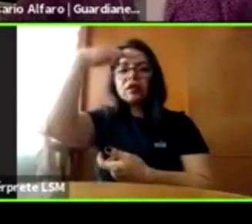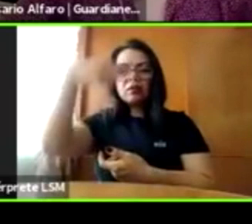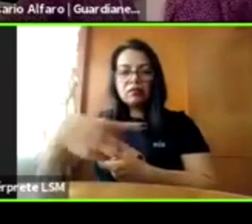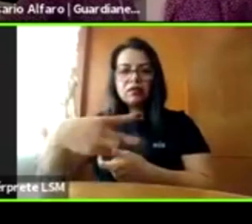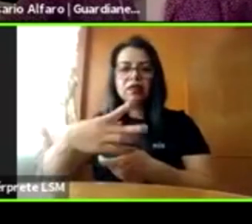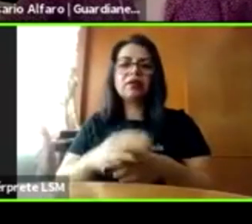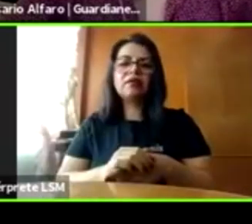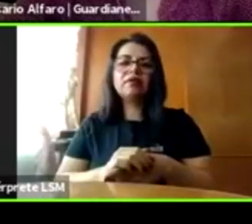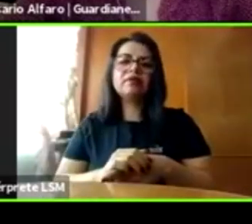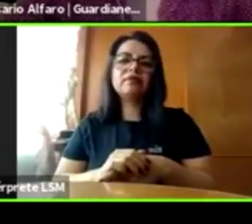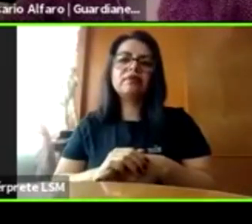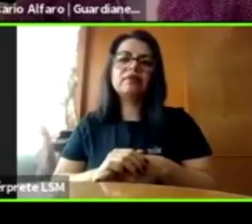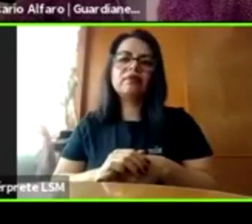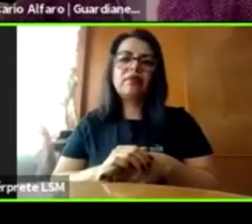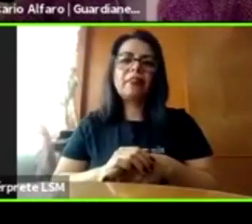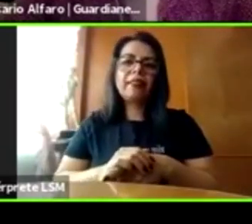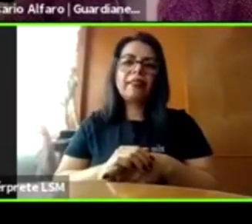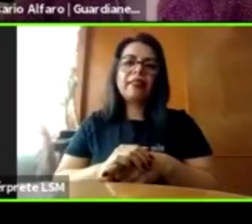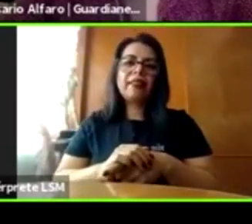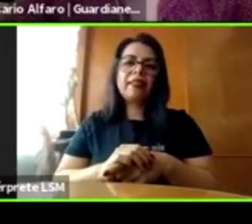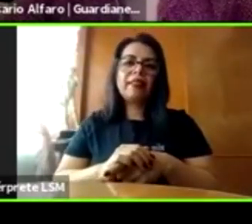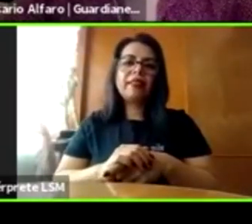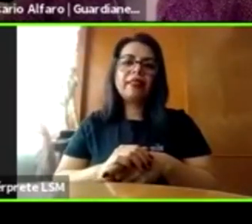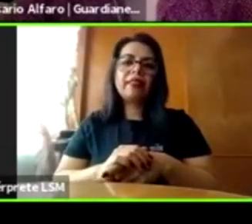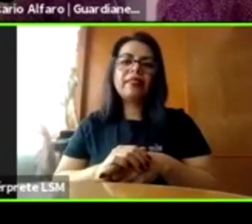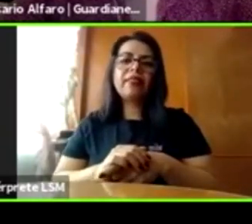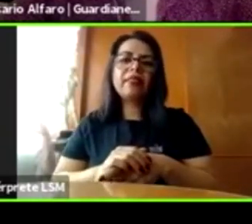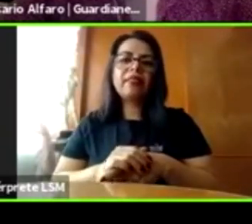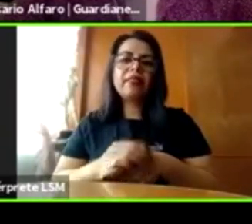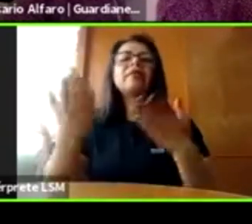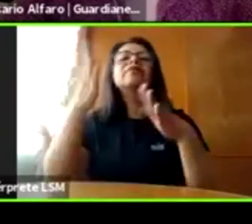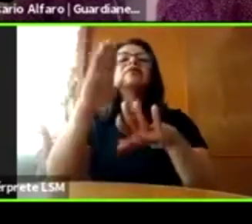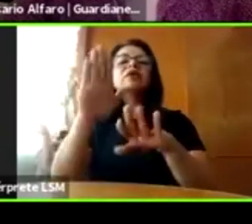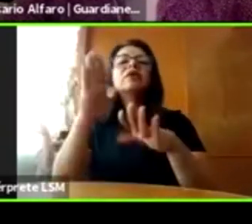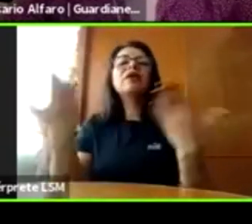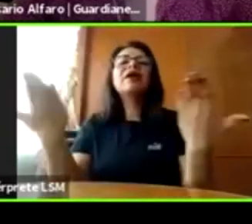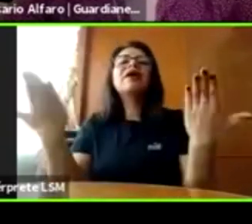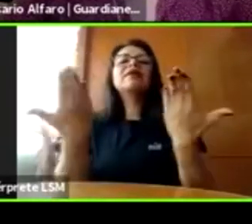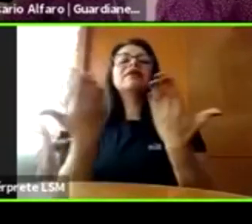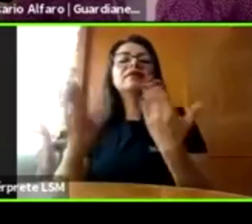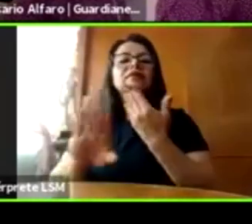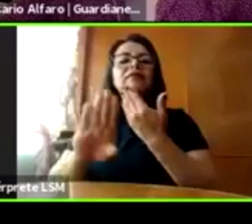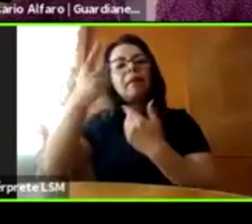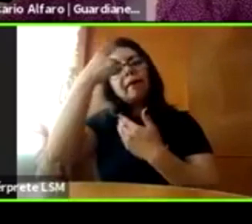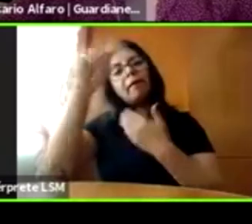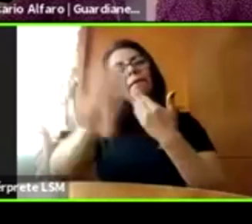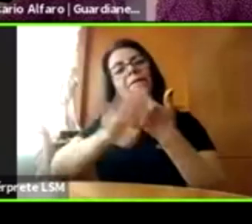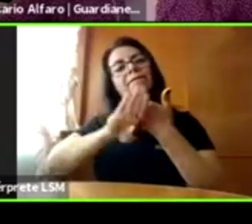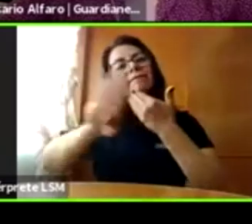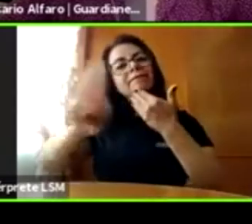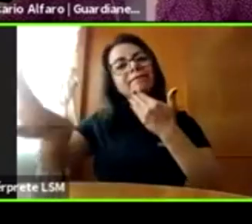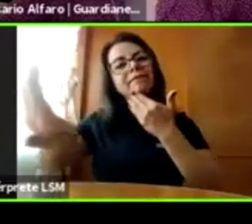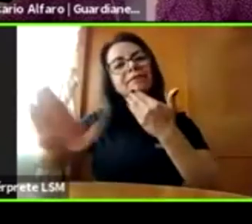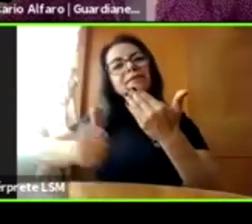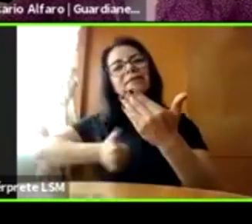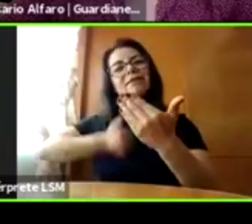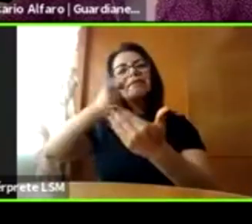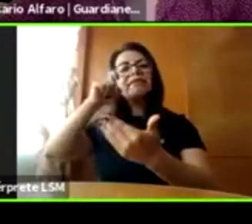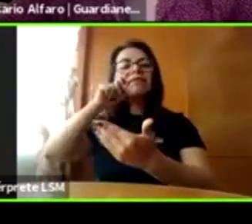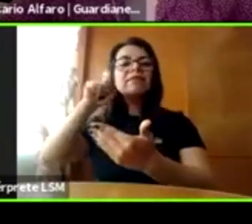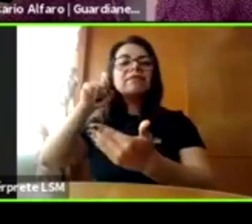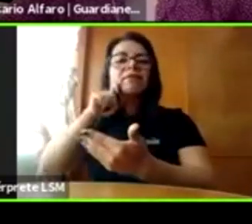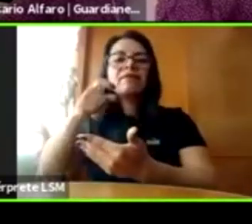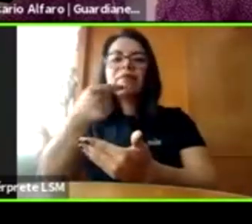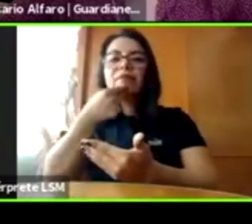abonar a lo que ha dicho Daniela, a que ha dicho Rosario, sobre el qué podemos hacer y cuál es la panorámica de esta violencia sexual infantil